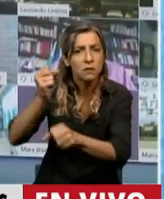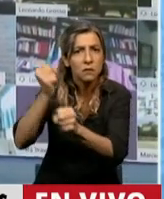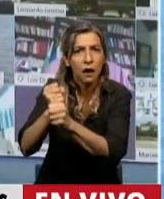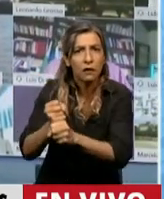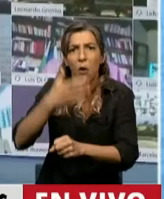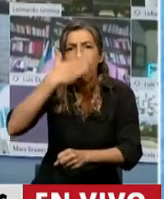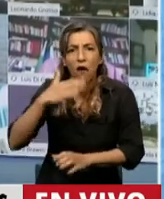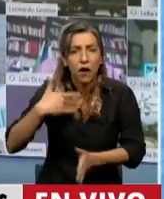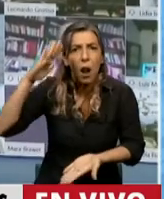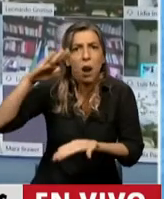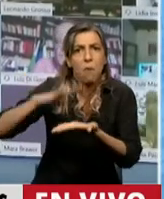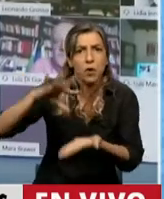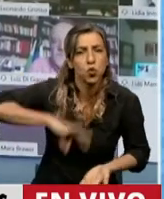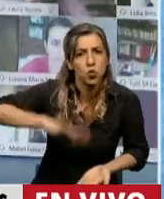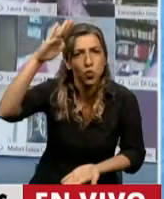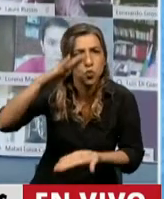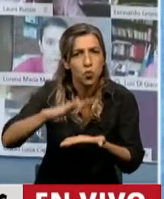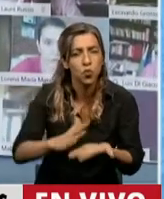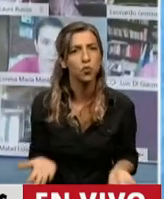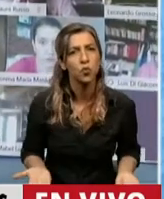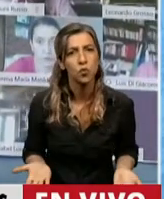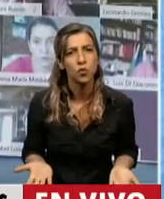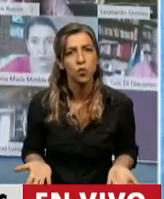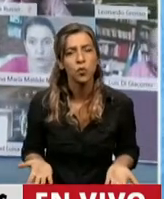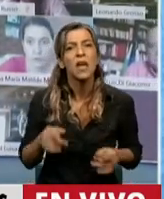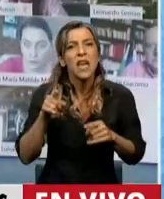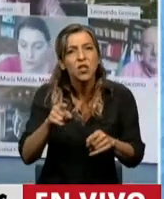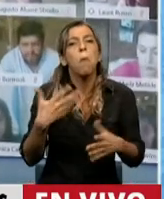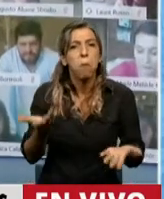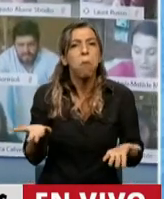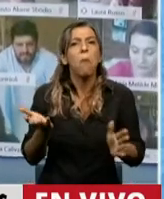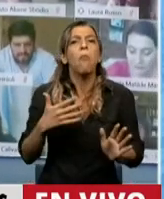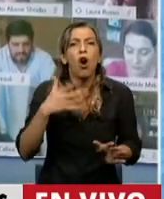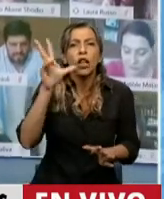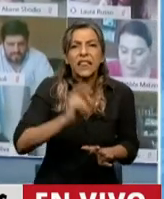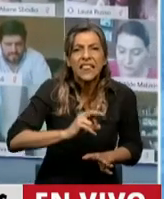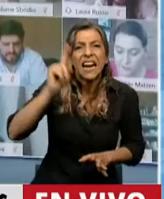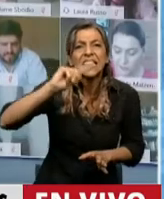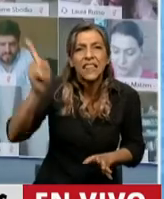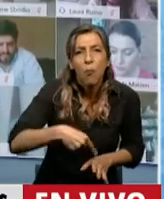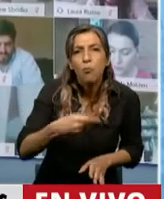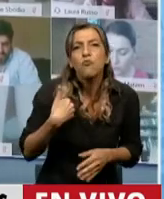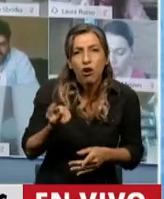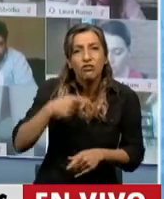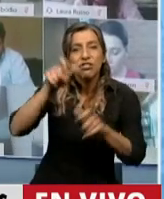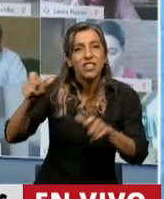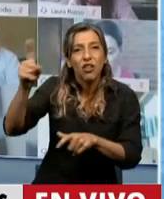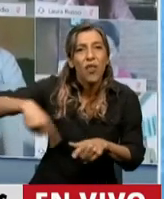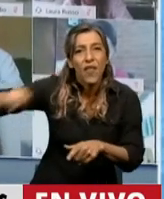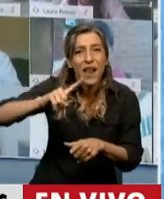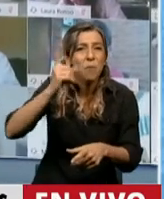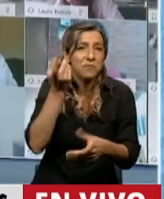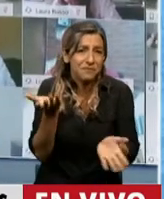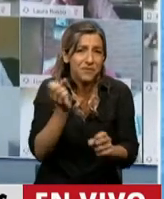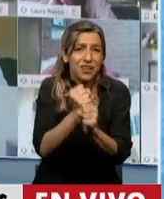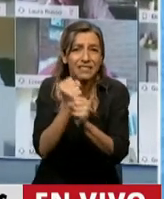reducción salarial indirecta que significa mantener más del 30% de la fuerza laboral en este país en negro y no